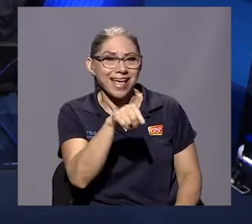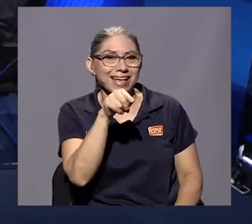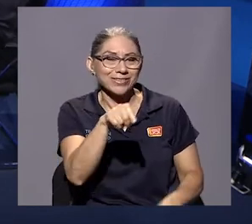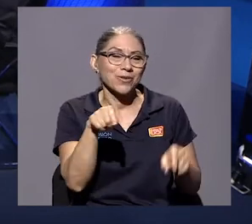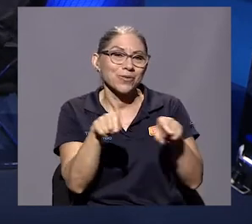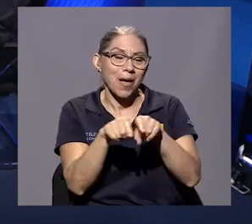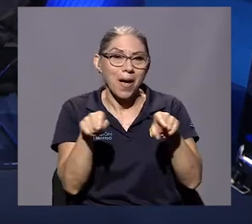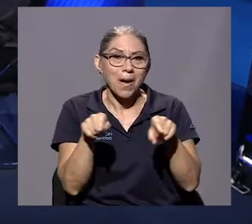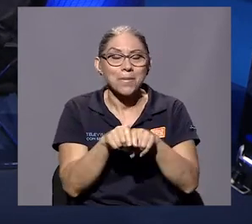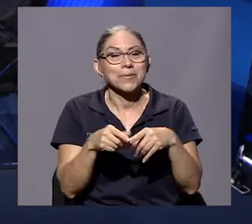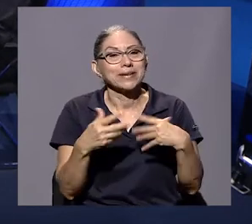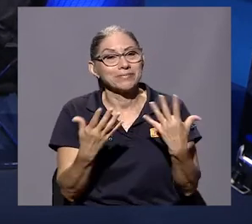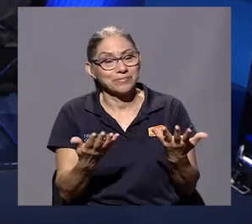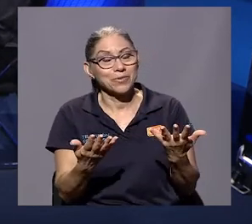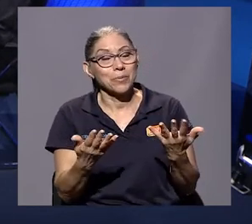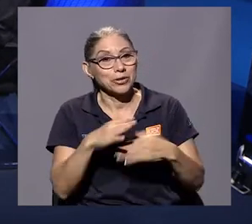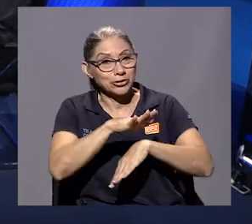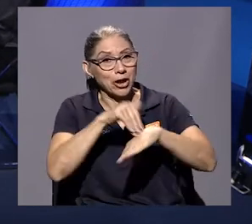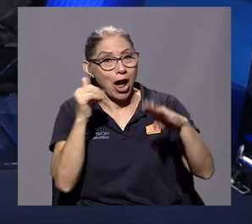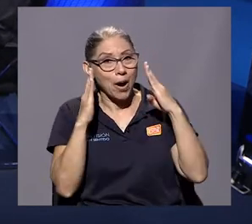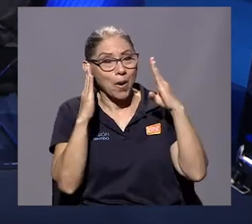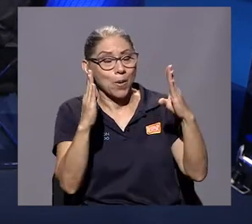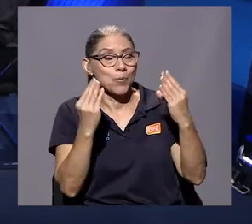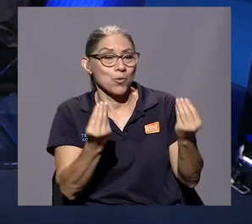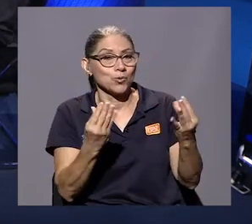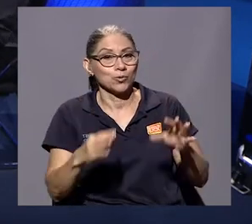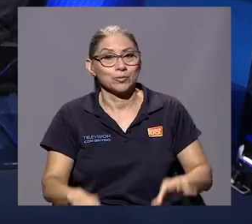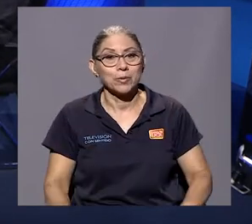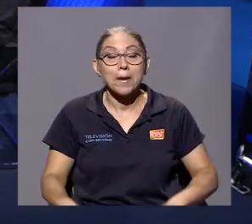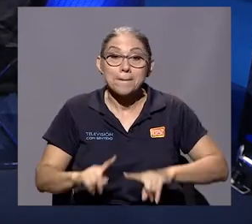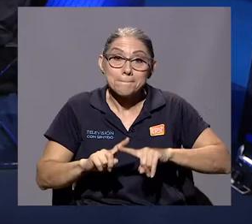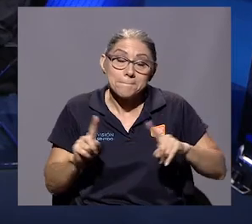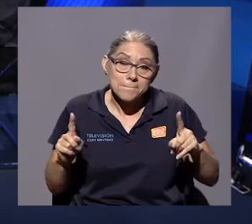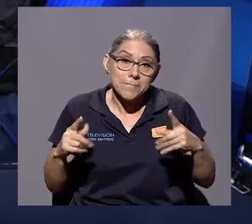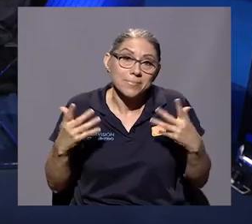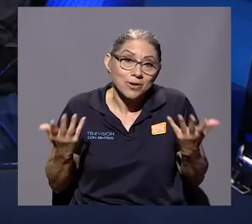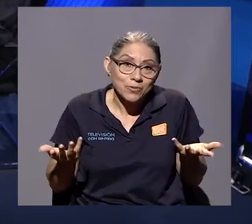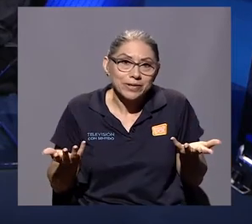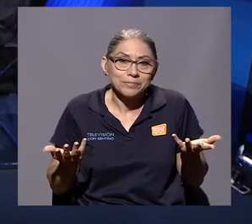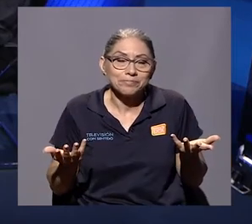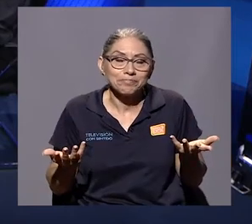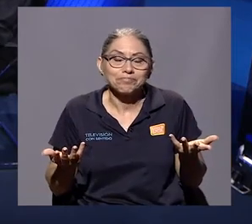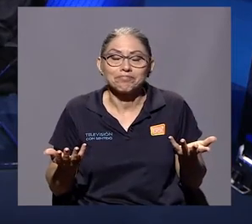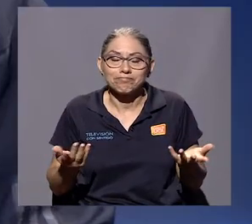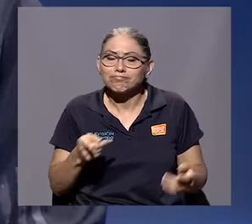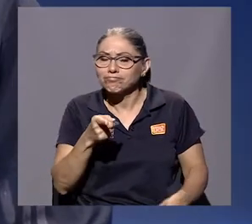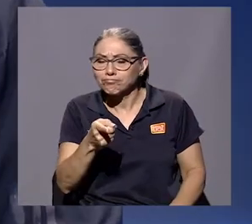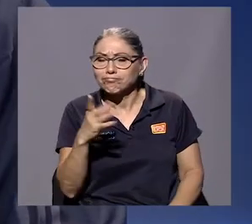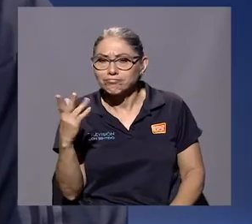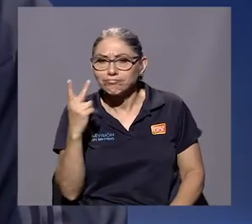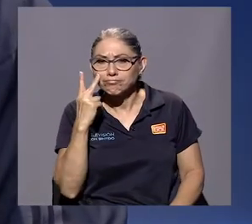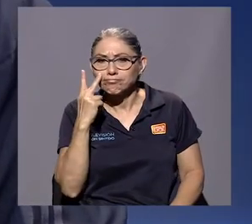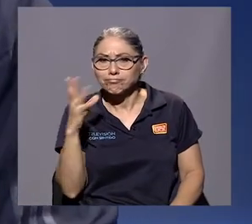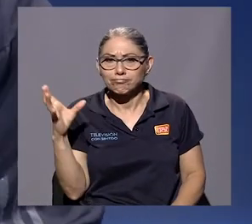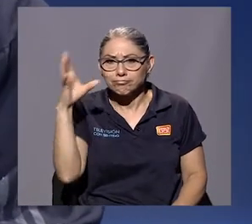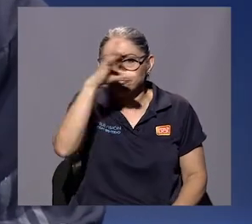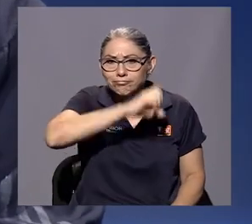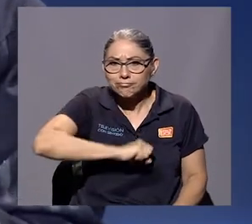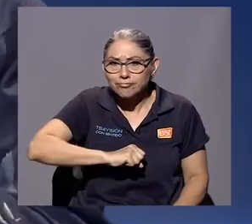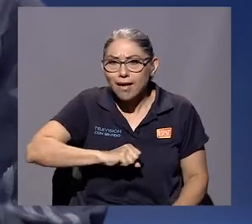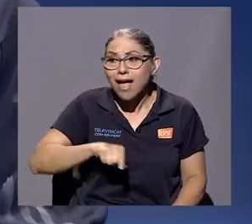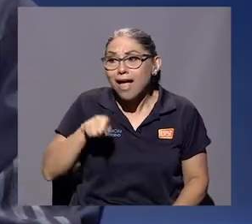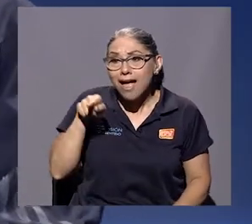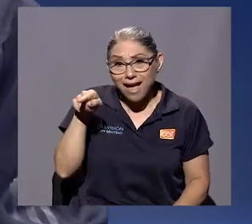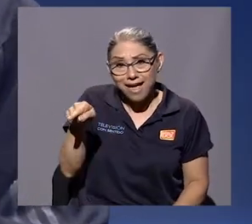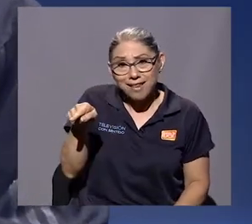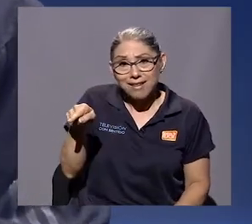también me ha atraído muchísimo, pero bueno, pero es evidente que él